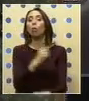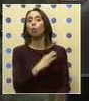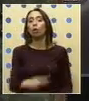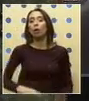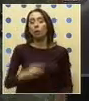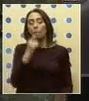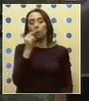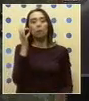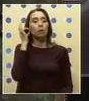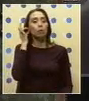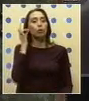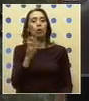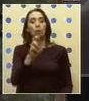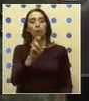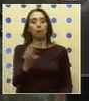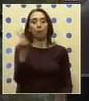diputada del Partido Socialista. Diputado Alfonso.